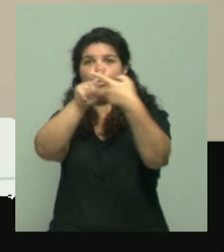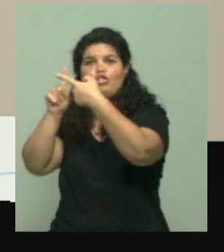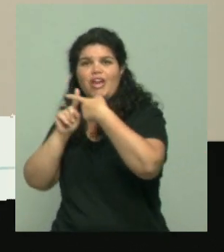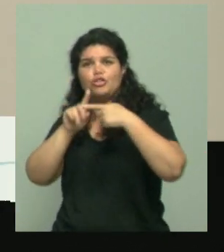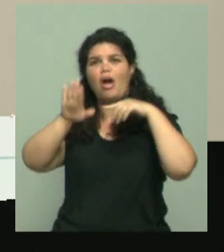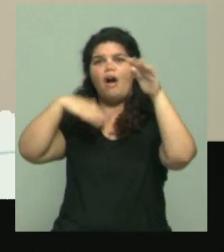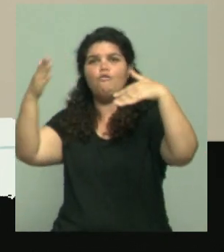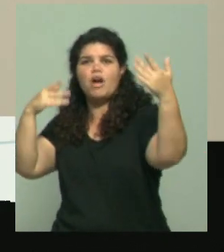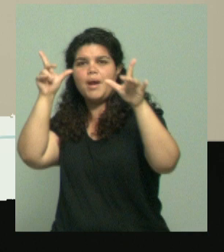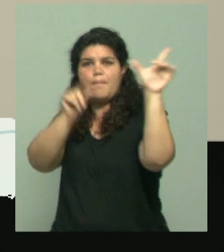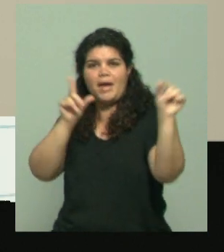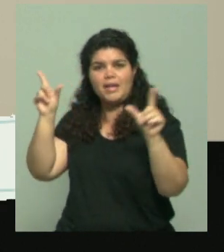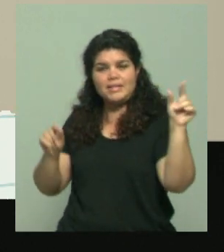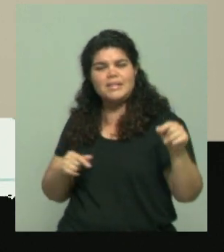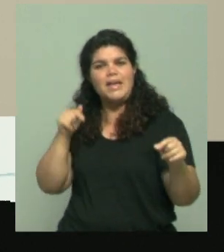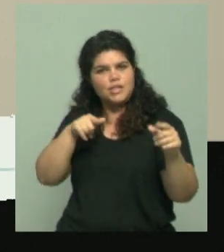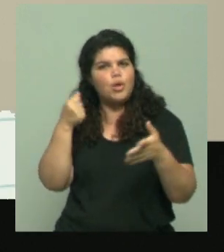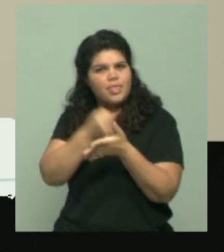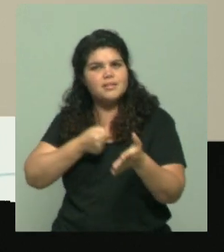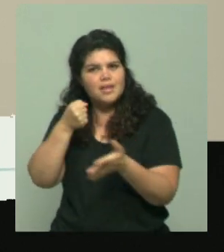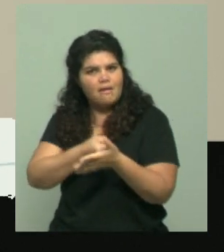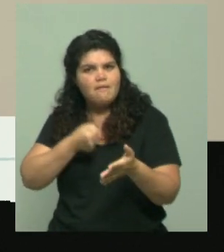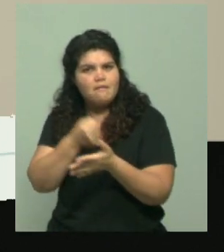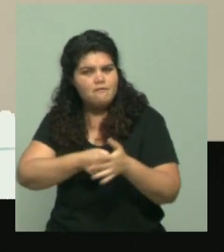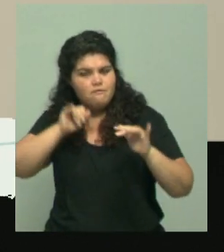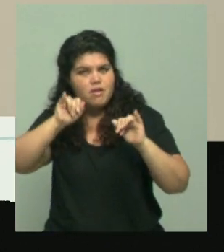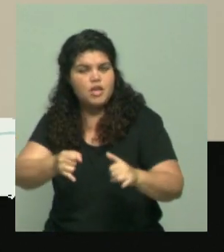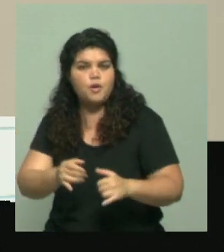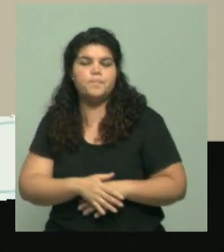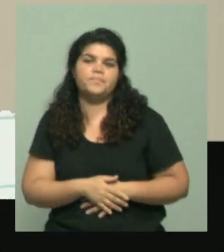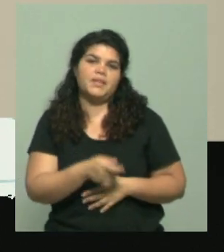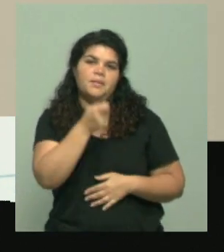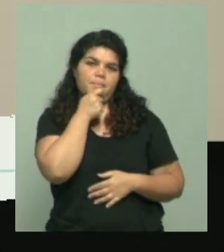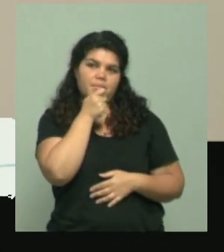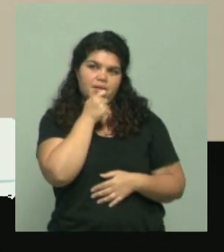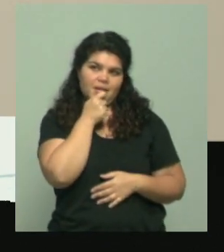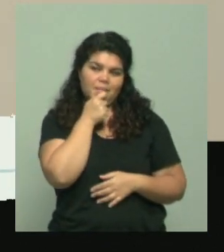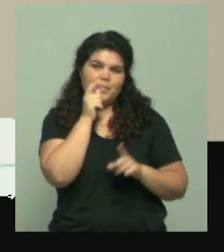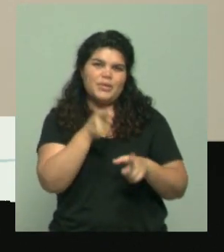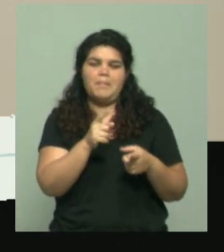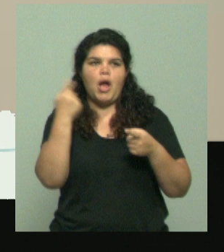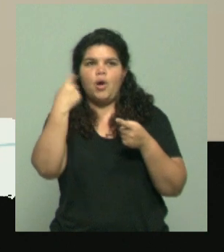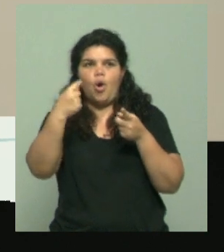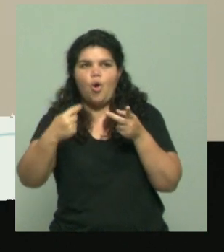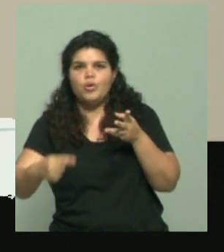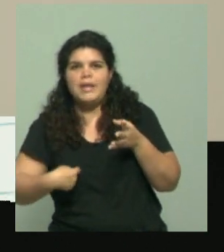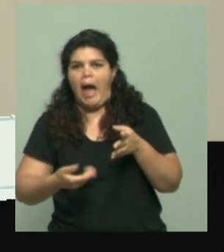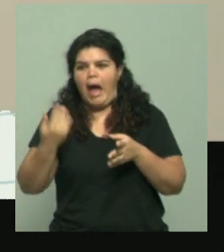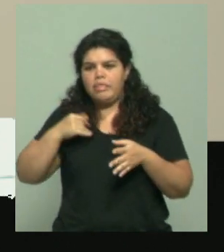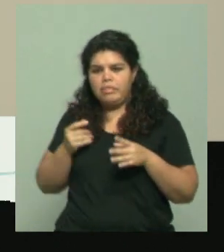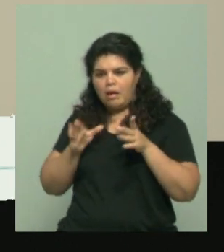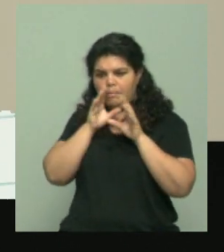importante, que de hecho ha sido visualizado en problemas como por ejemplo el pago de ganancias y discusiones que nunca se vieron hacia afuera desde